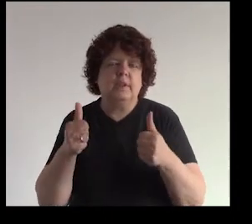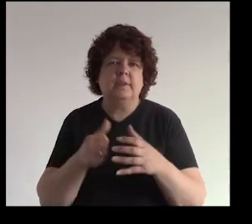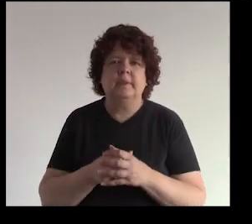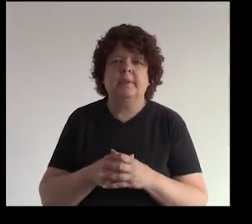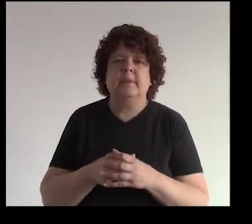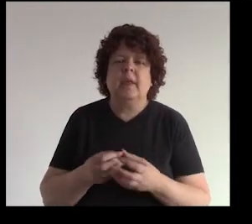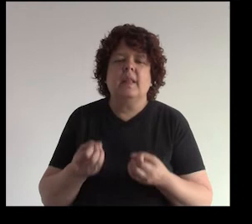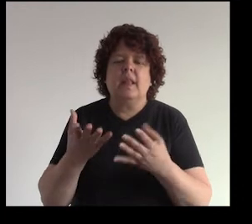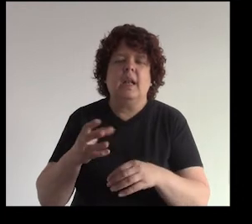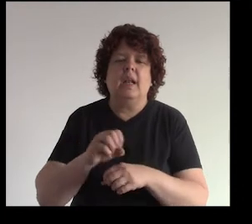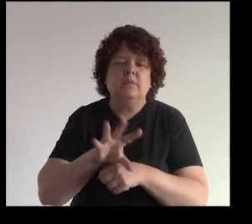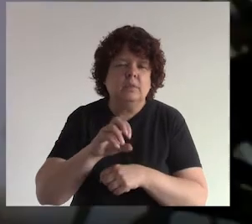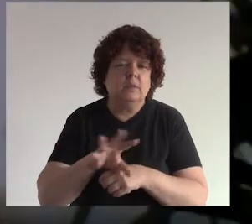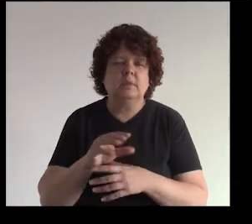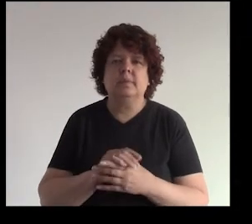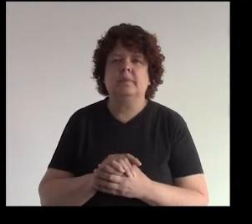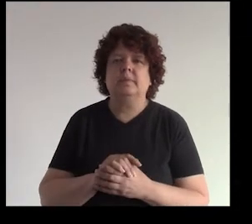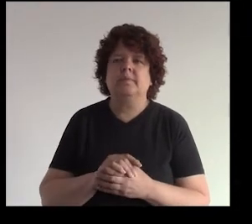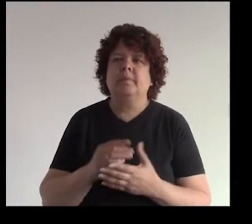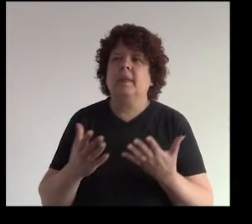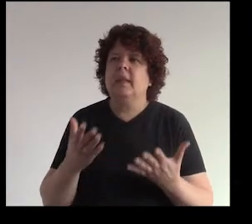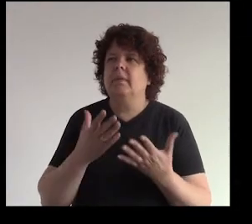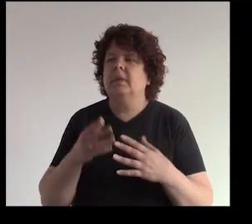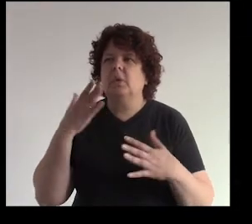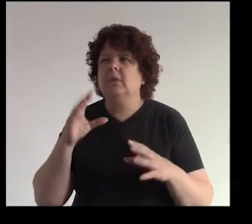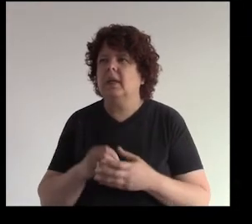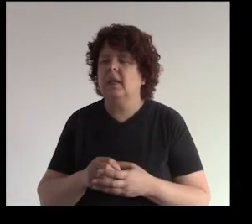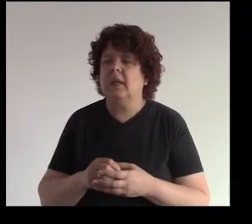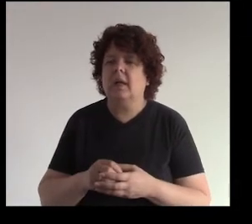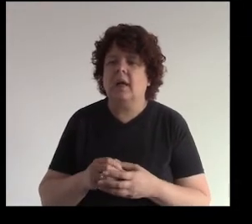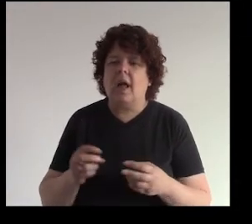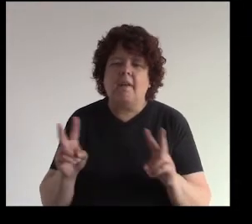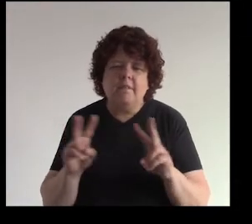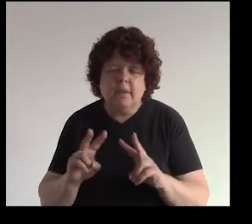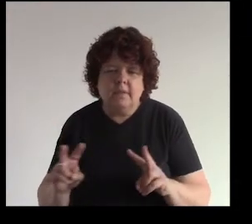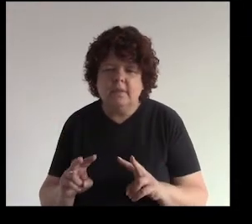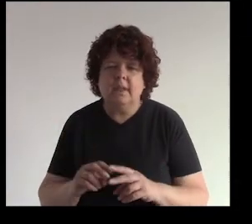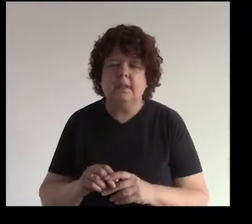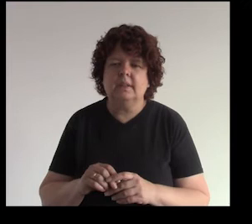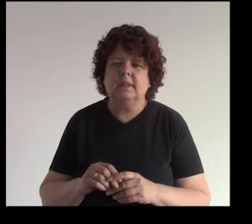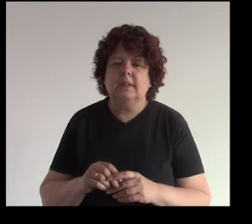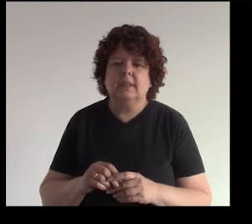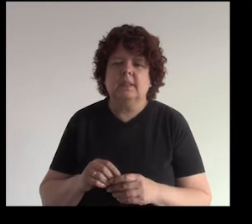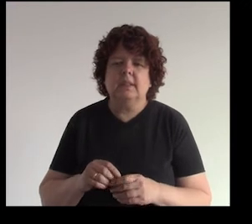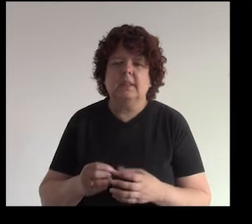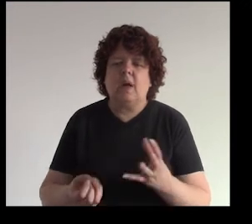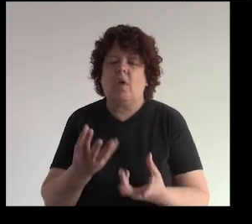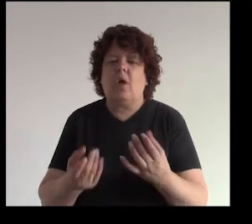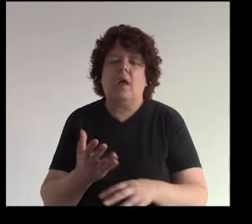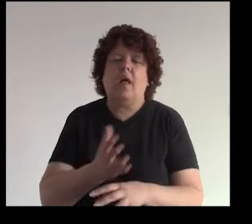desarme por ejemplo dale un tip de repente no sé la espinaca se se